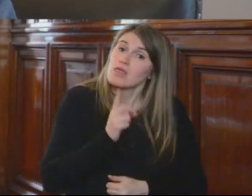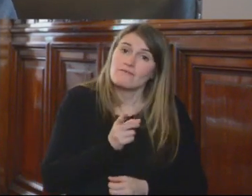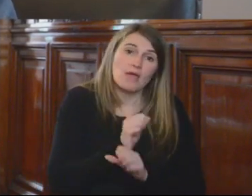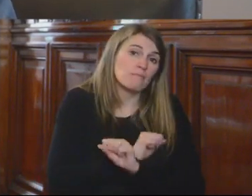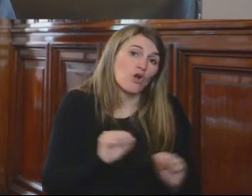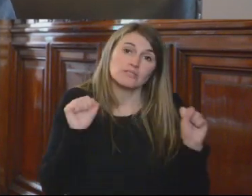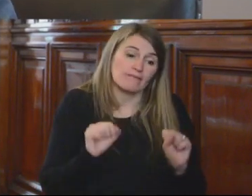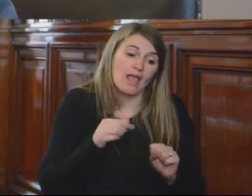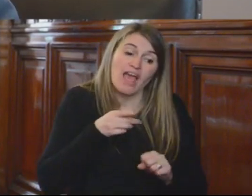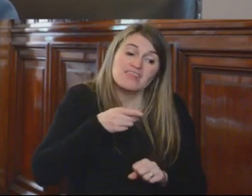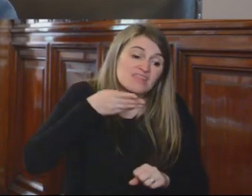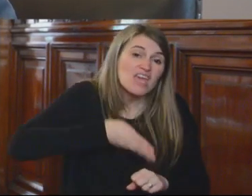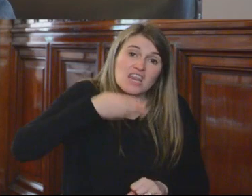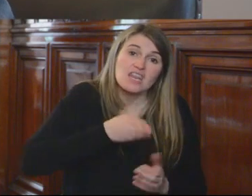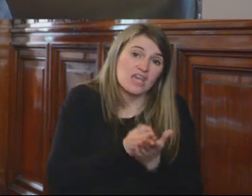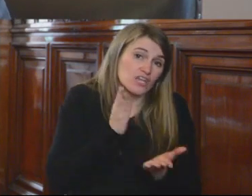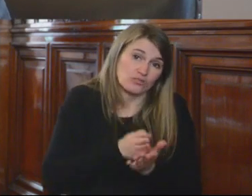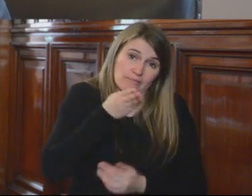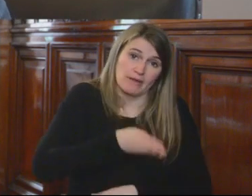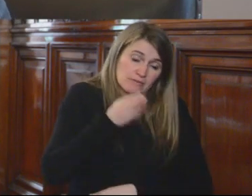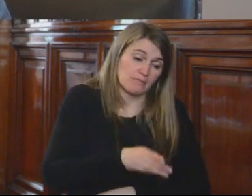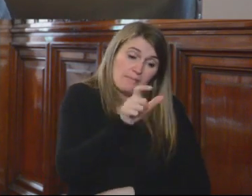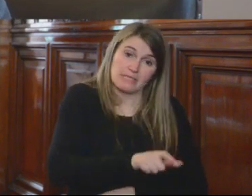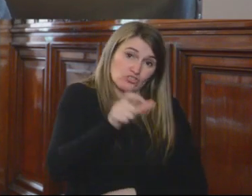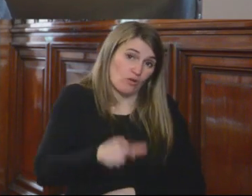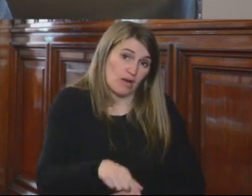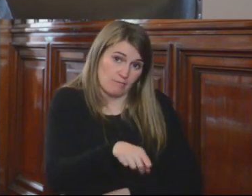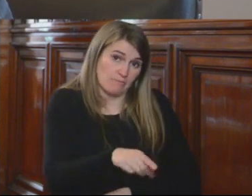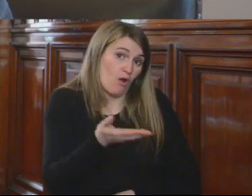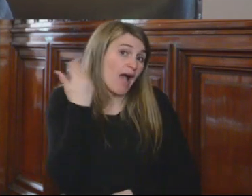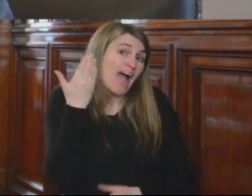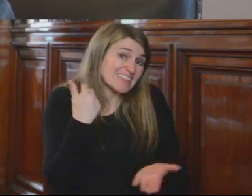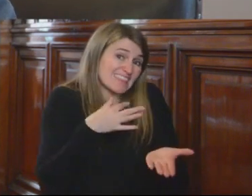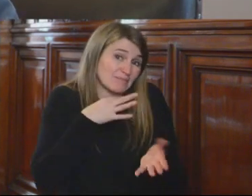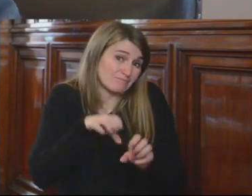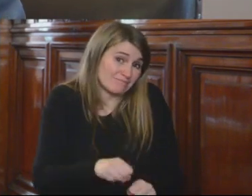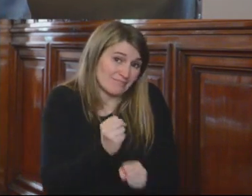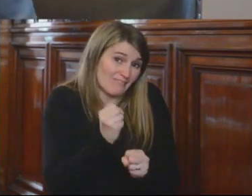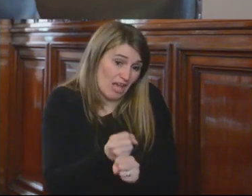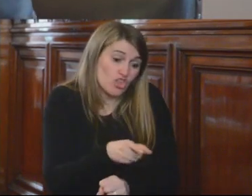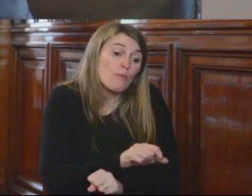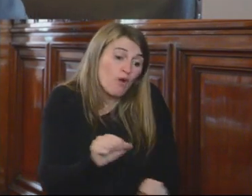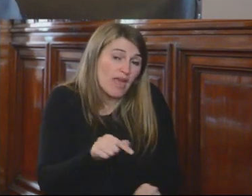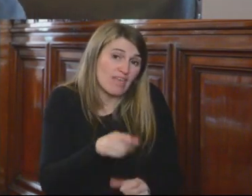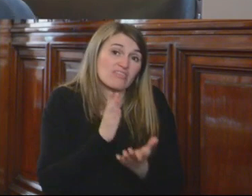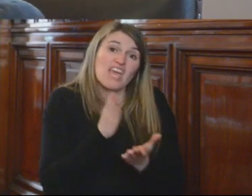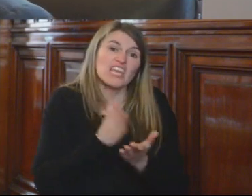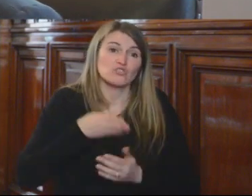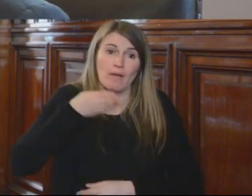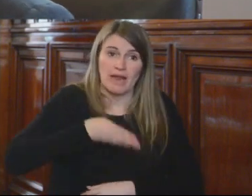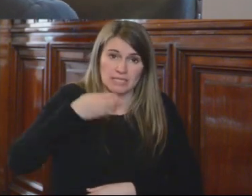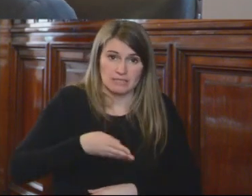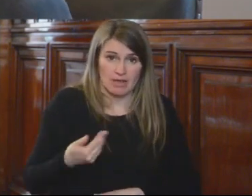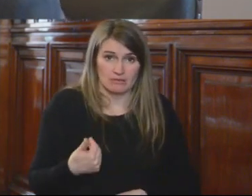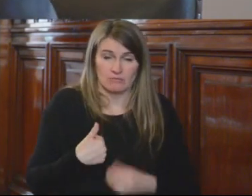derecho de participar de la persona que en determinado momento ocupaba esa plaza. O sea, y esa sería mi pregunta,